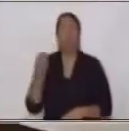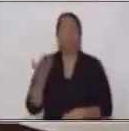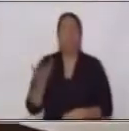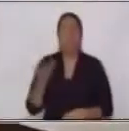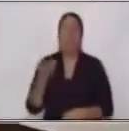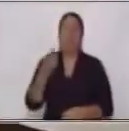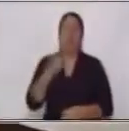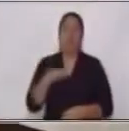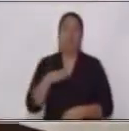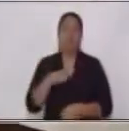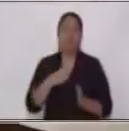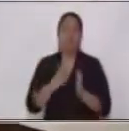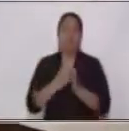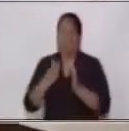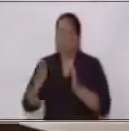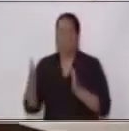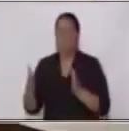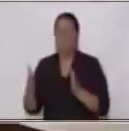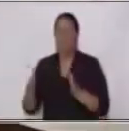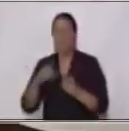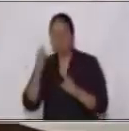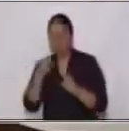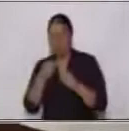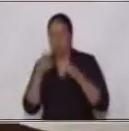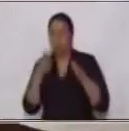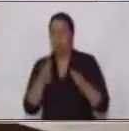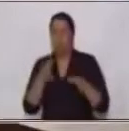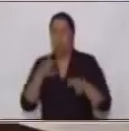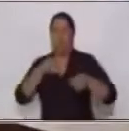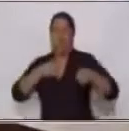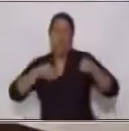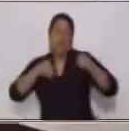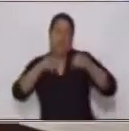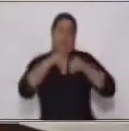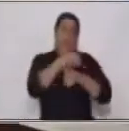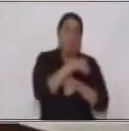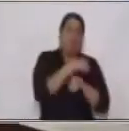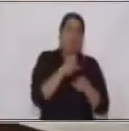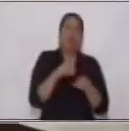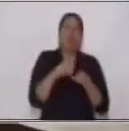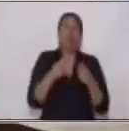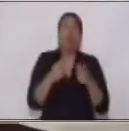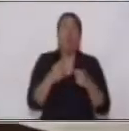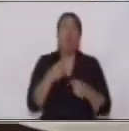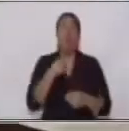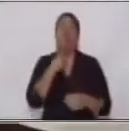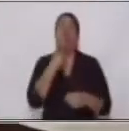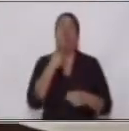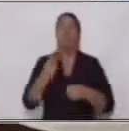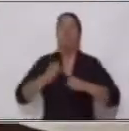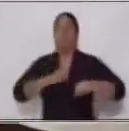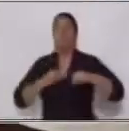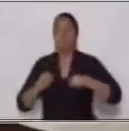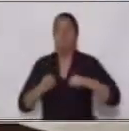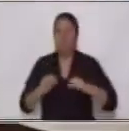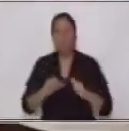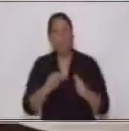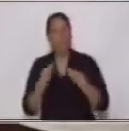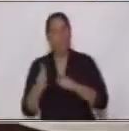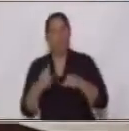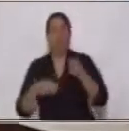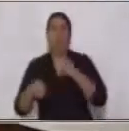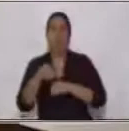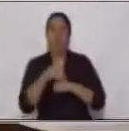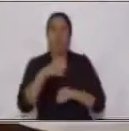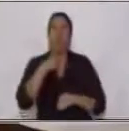convertir o pasar de una voz activa a una voz pasiva en una oración pero puede que en algún